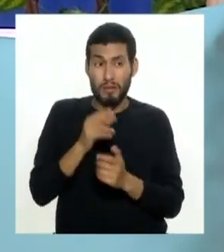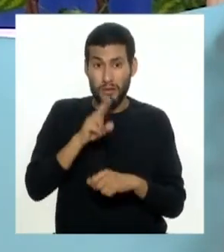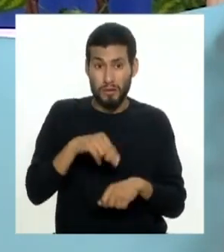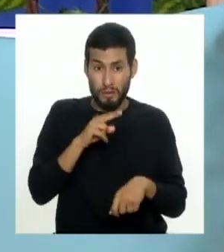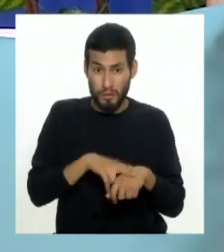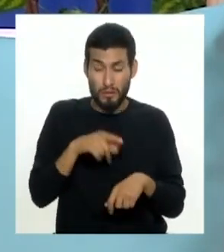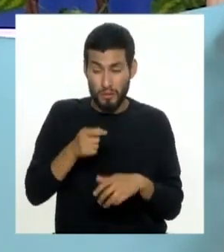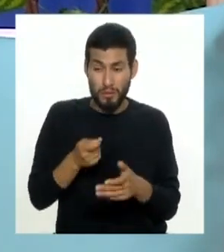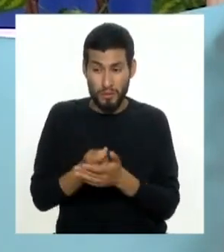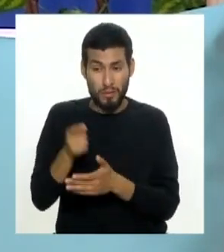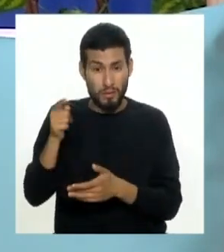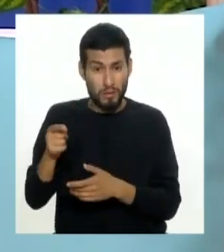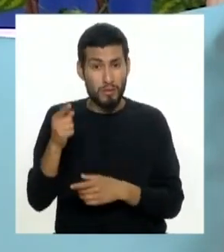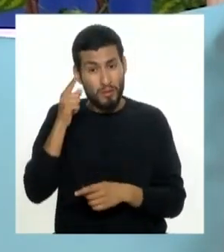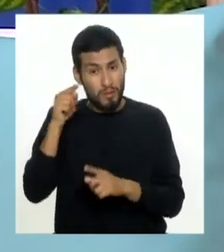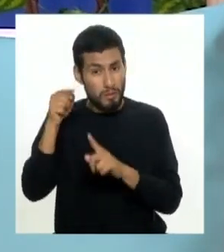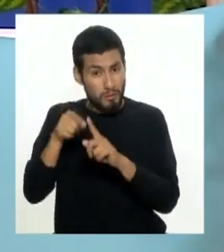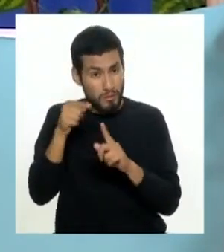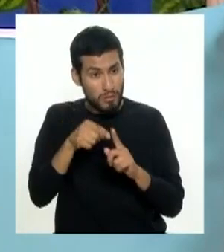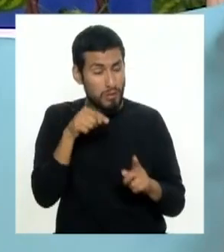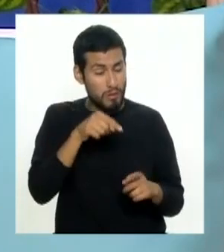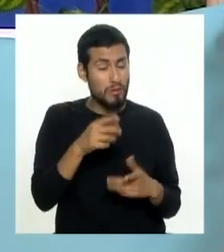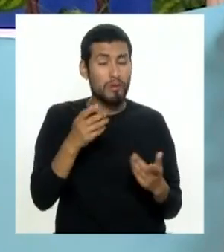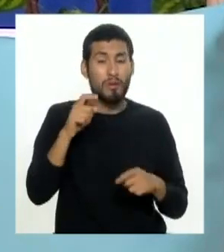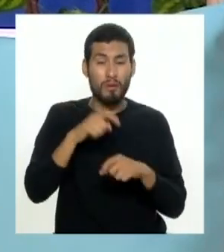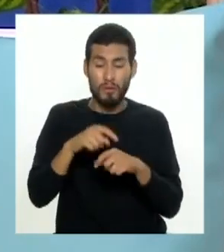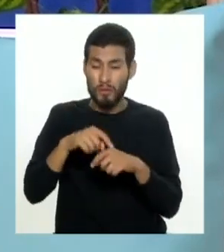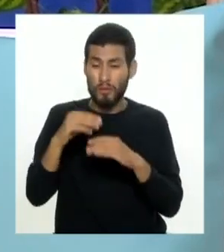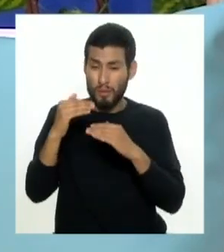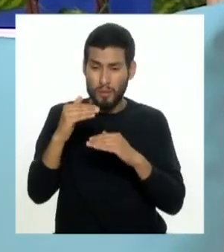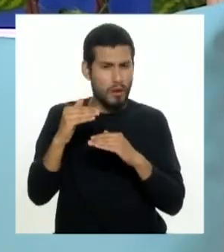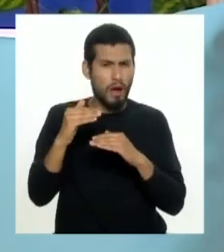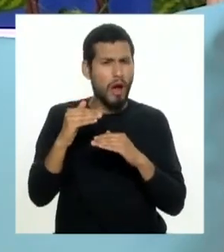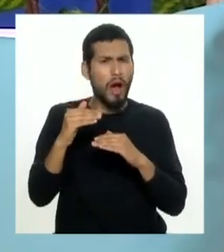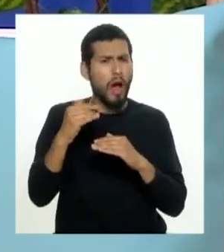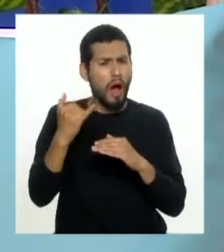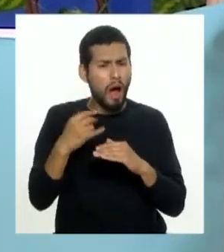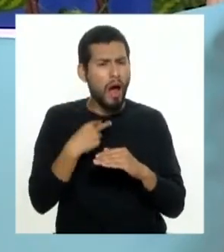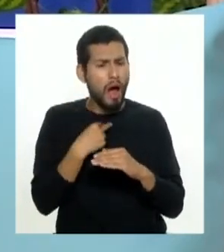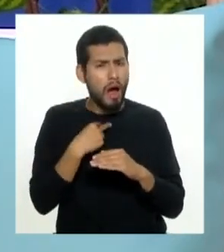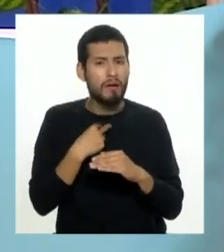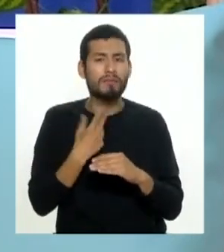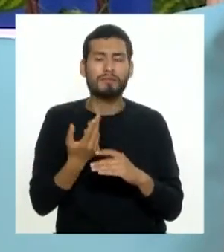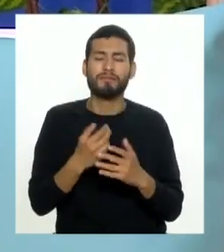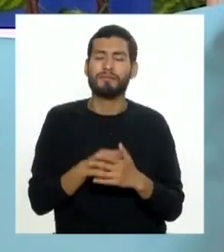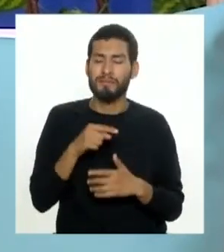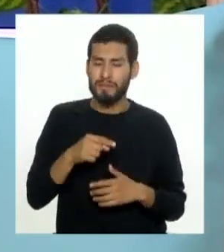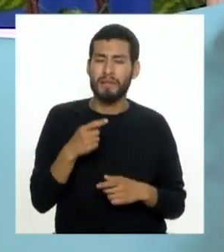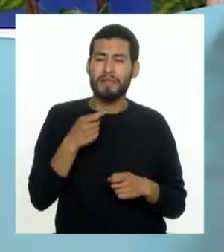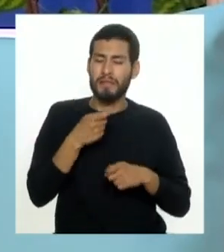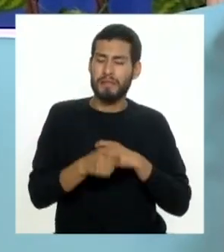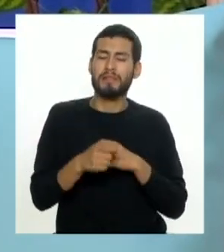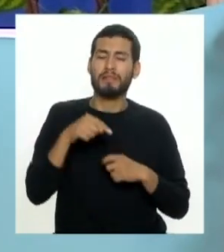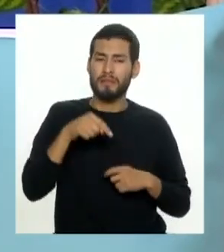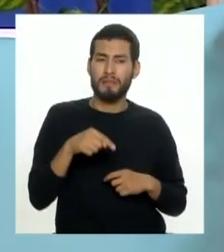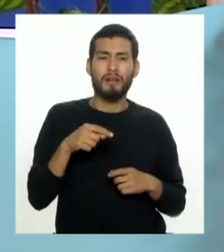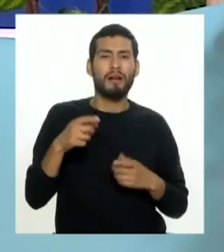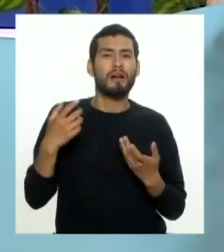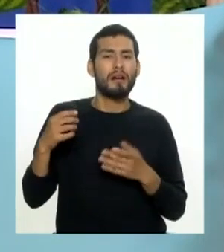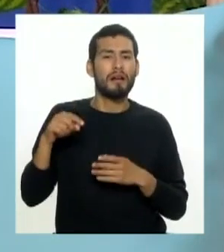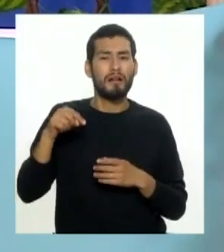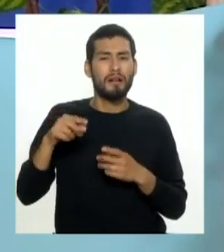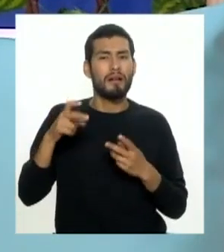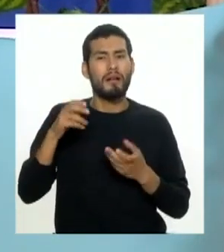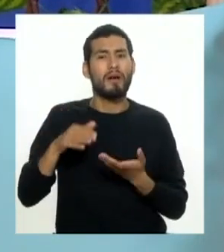utilizaban para comprar determinados productos en determinado número ya no lo pueden comprar entonces ellos son los principales afectados por esta práctica de